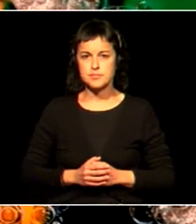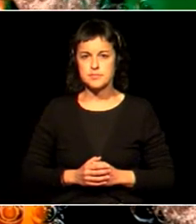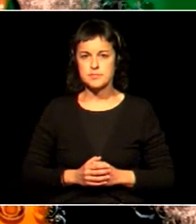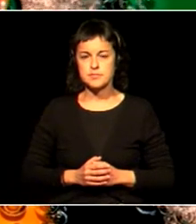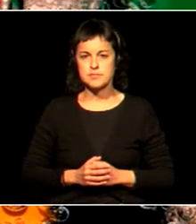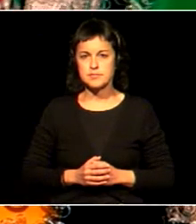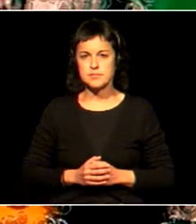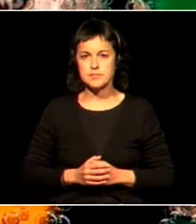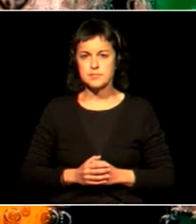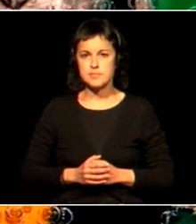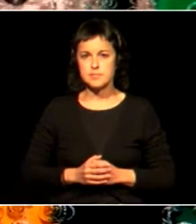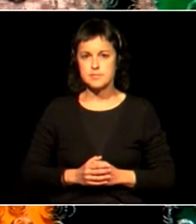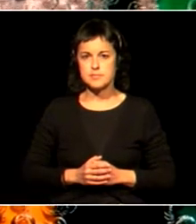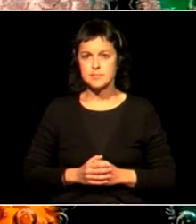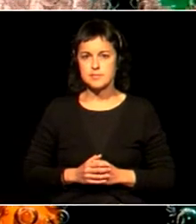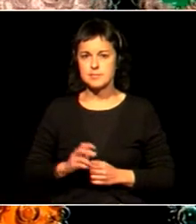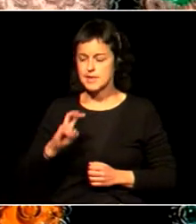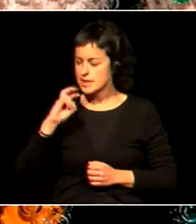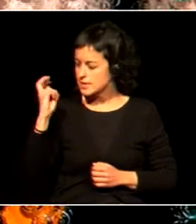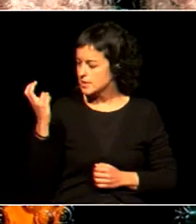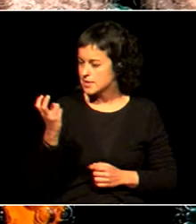Haniztasunak buszti gaitzen.